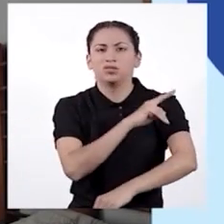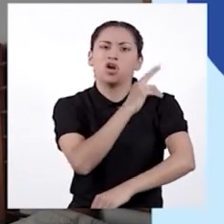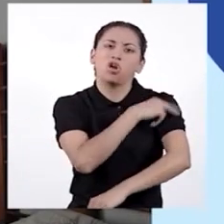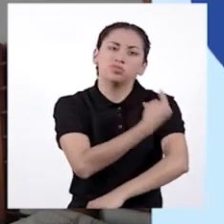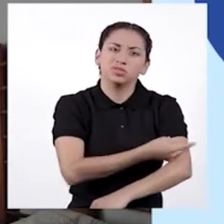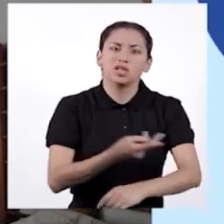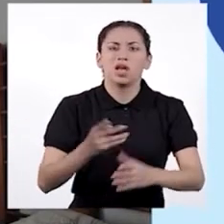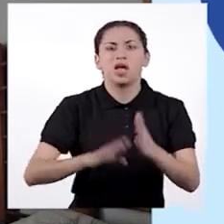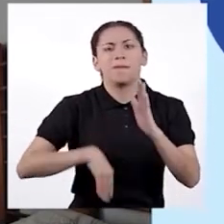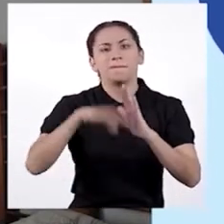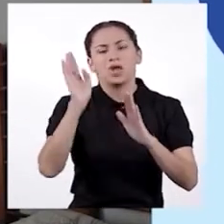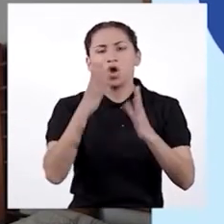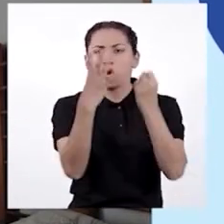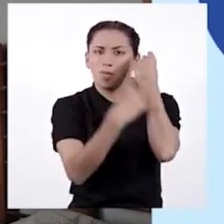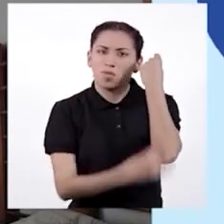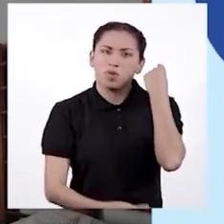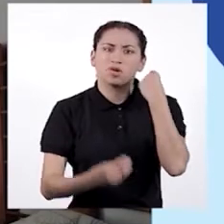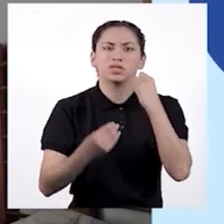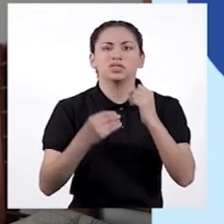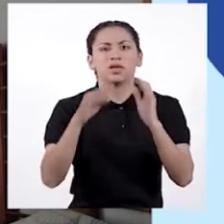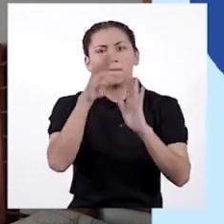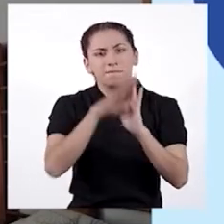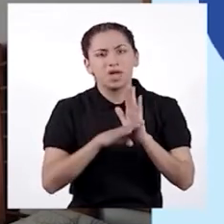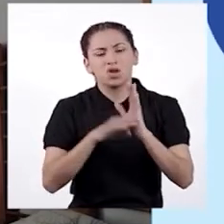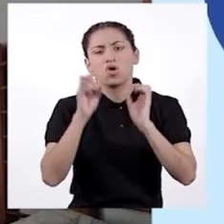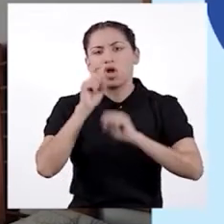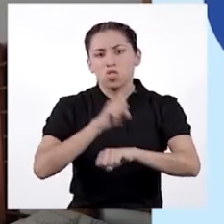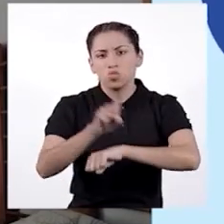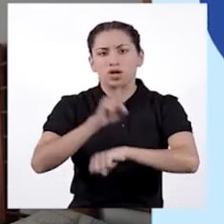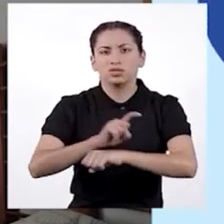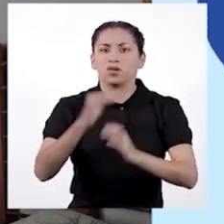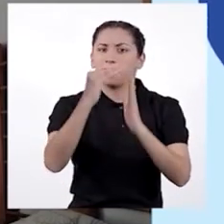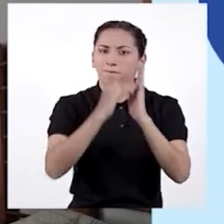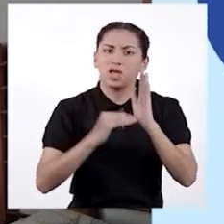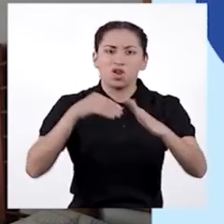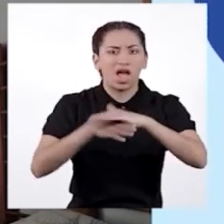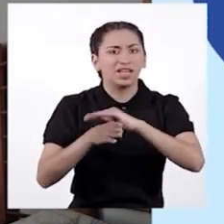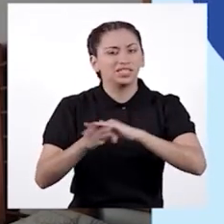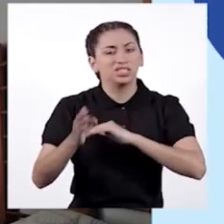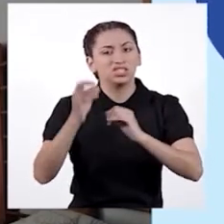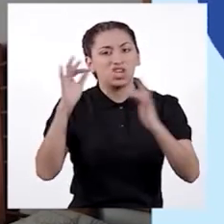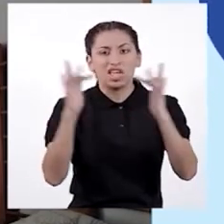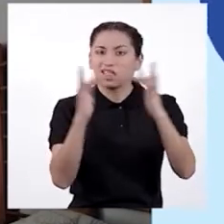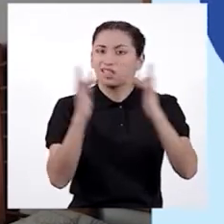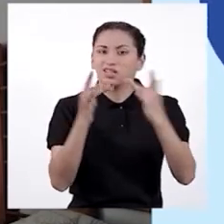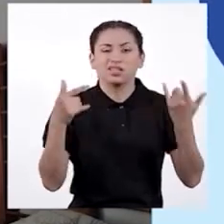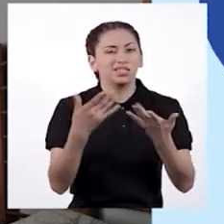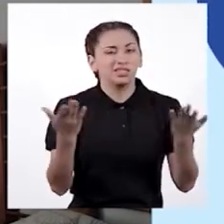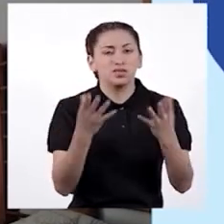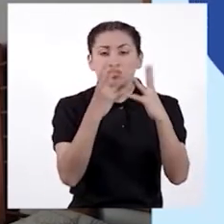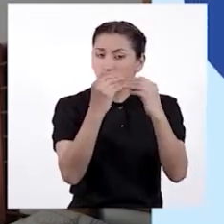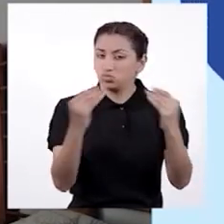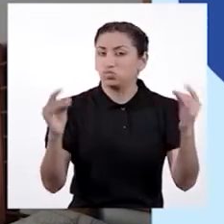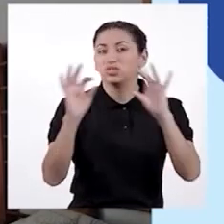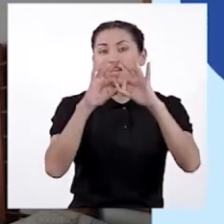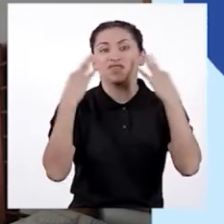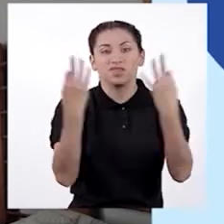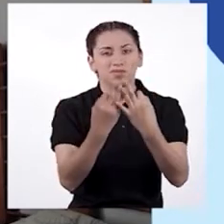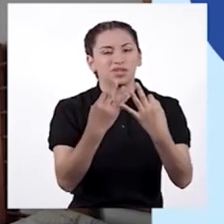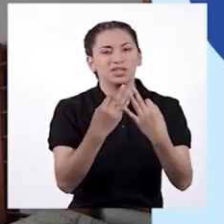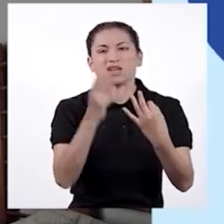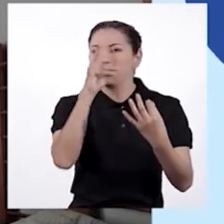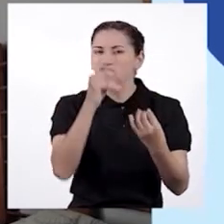niveles de pobreza, peor educación, menos acceso a internet. Y esto ha llevado a que muchas familias